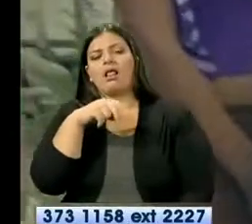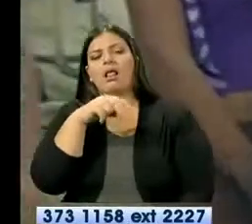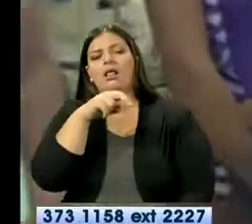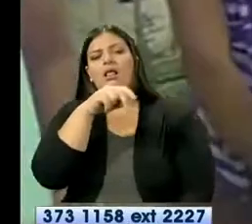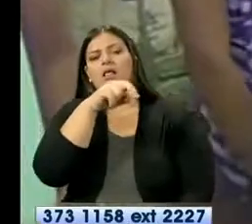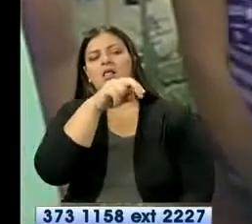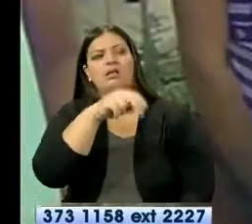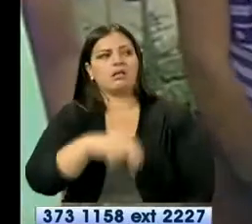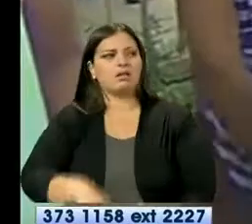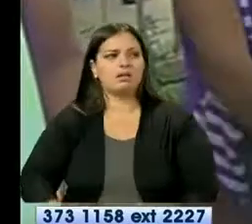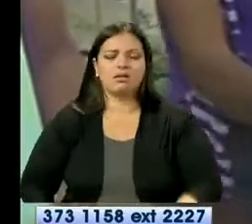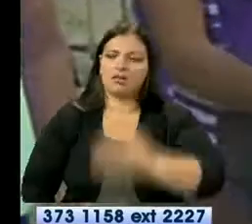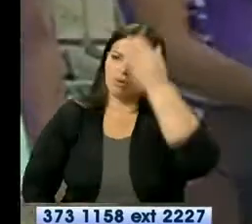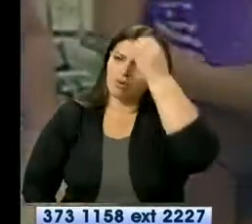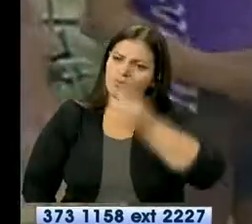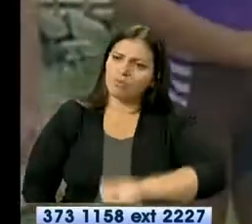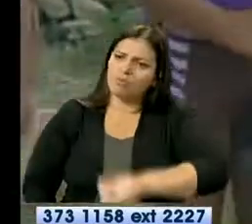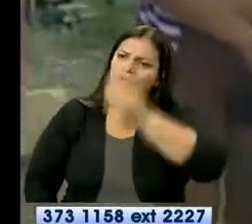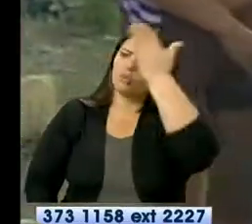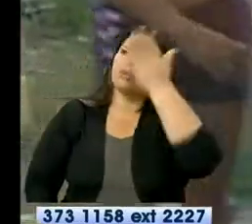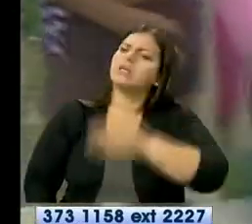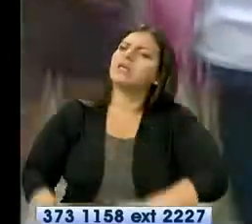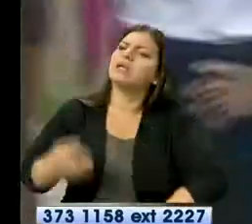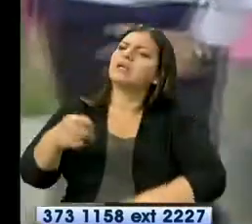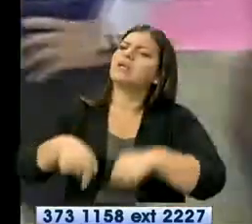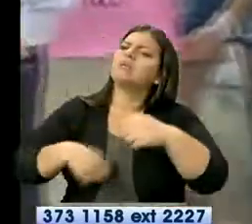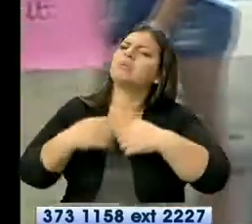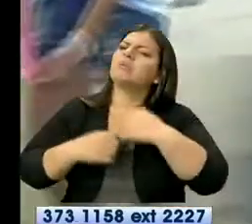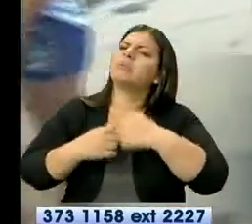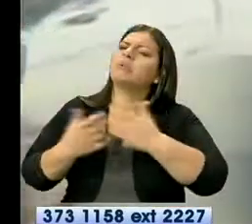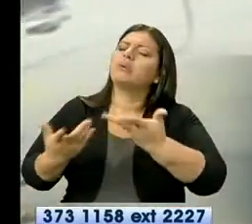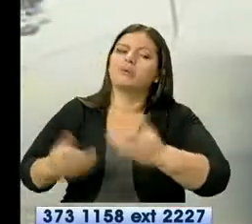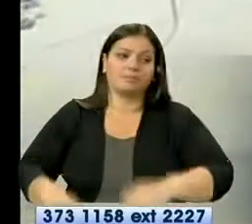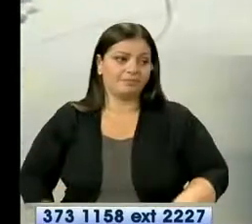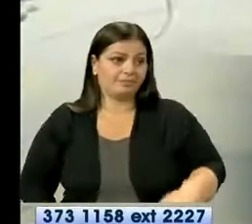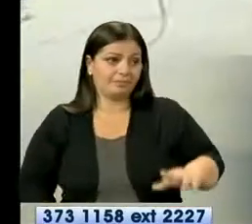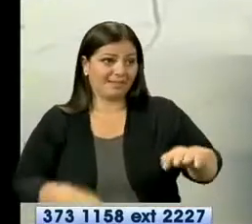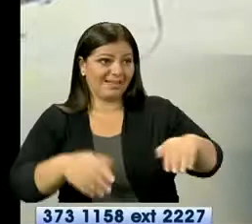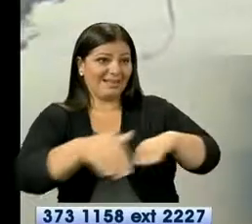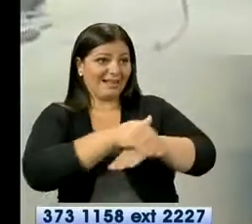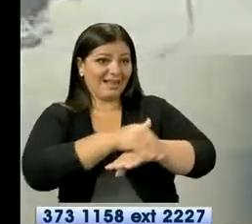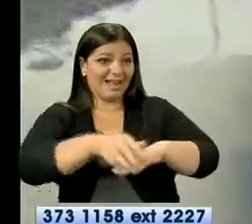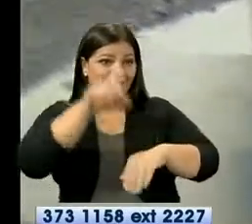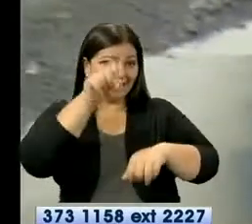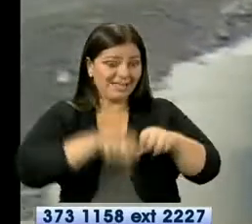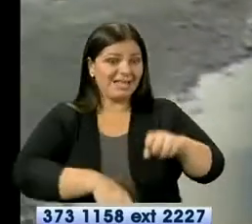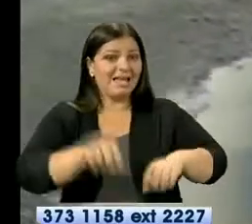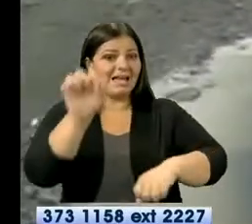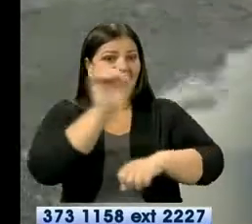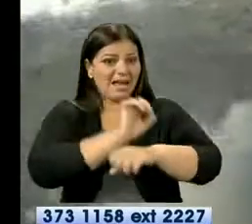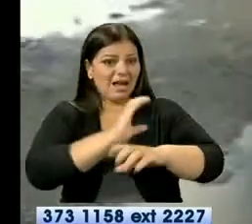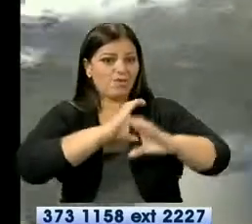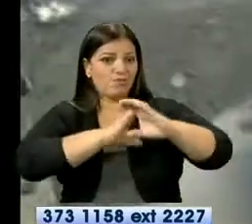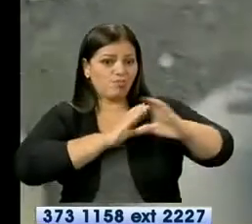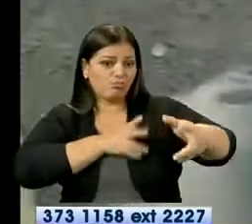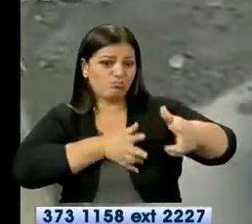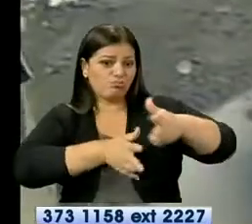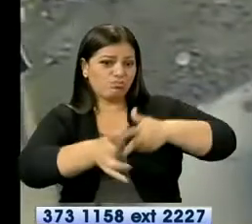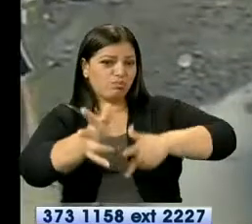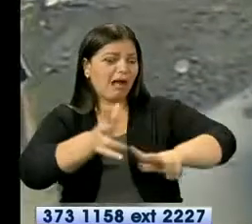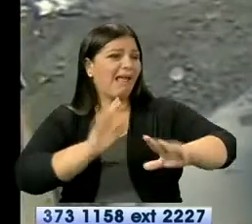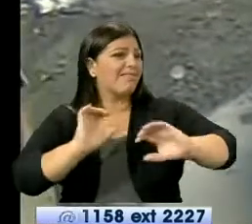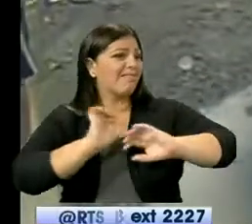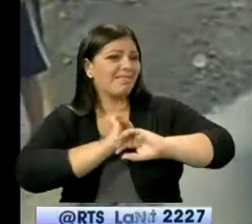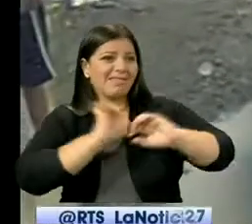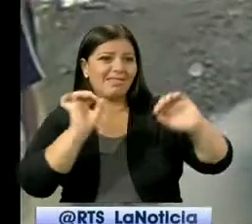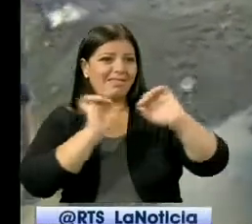Es que no entran los carros porque nosotros tenemos que caminar afuera de la piscina para coger por las calles. Y por eso es hay justicia para que caiga en la calle, para que una vez asoma,